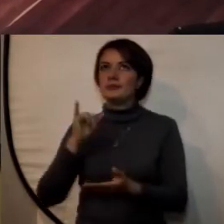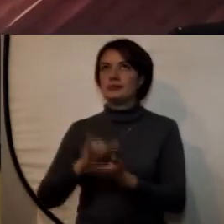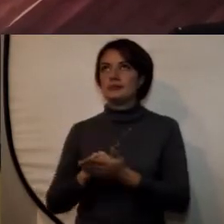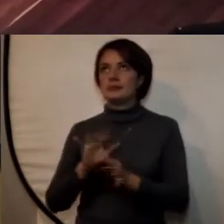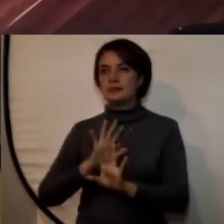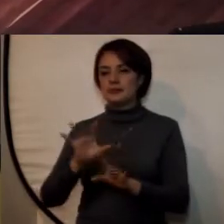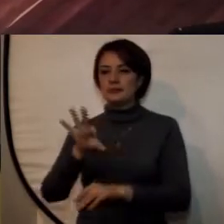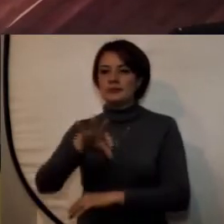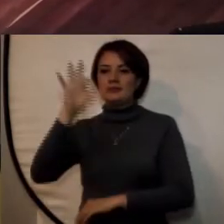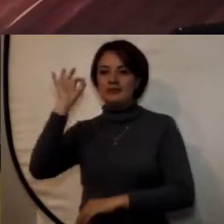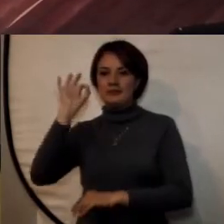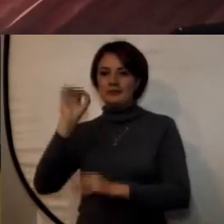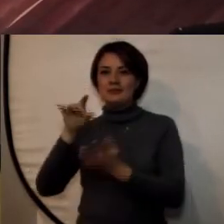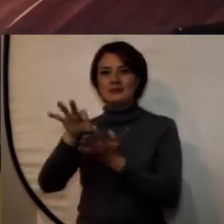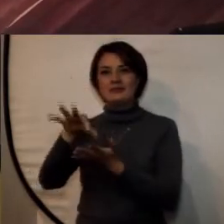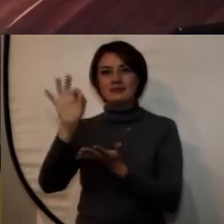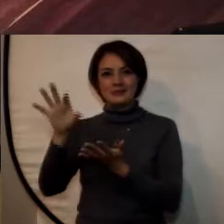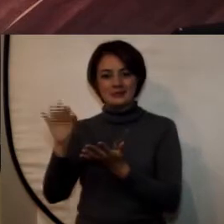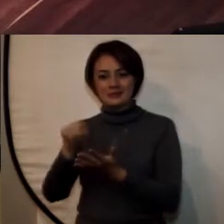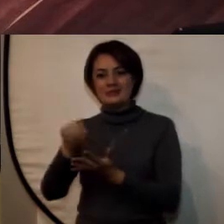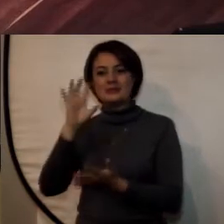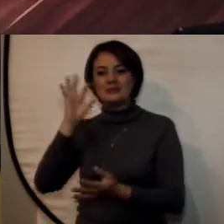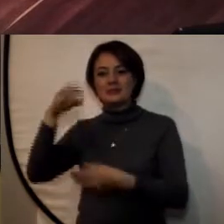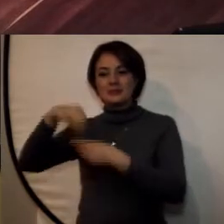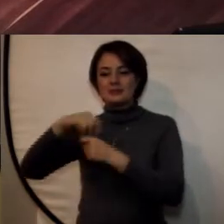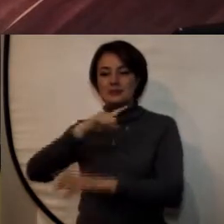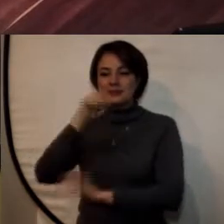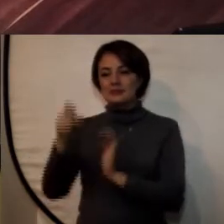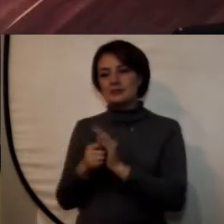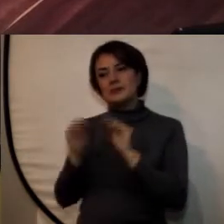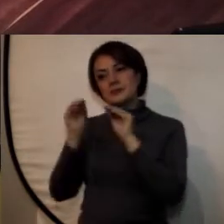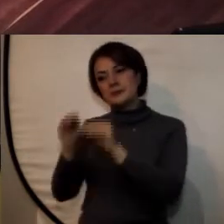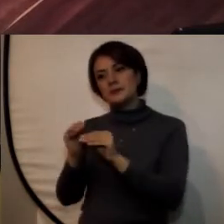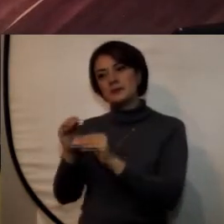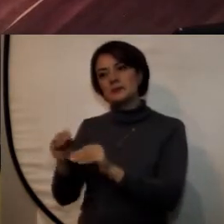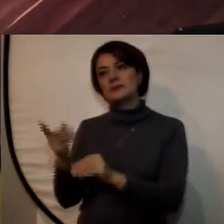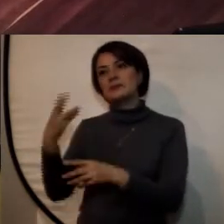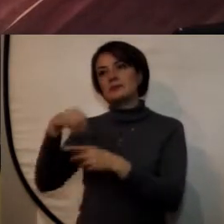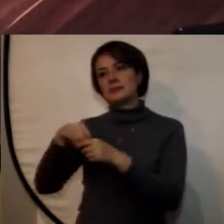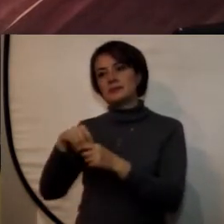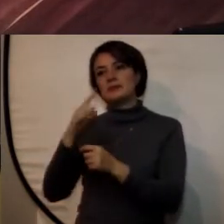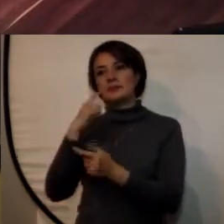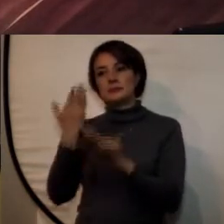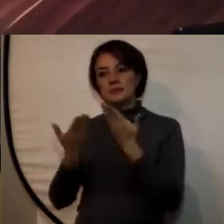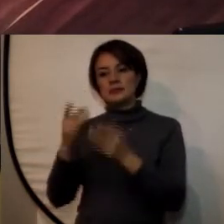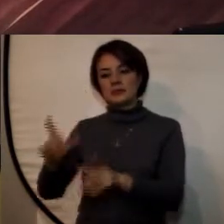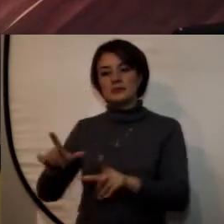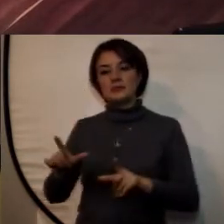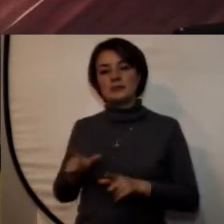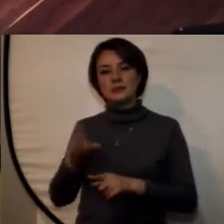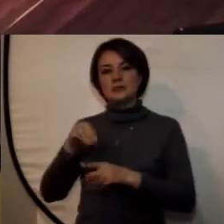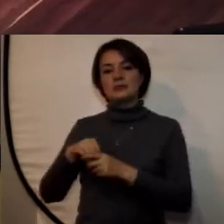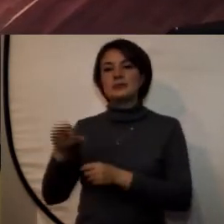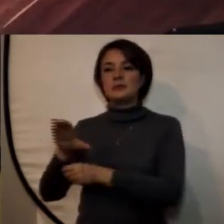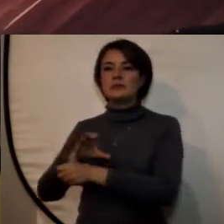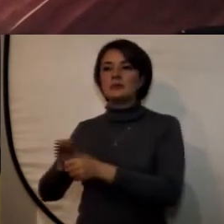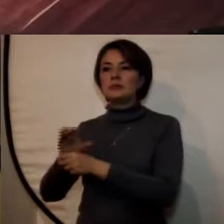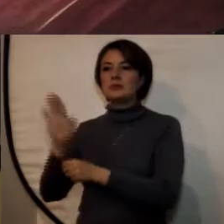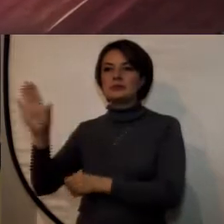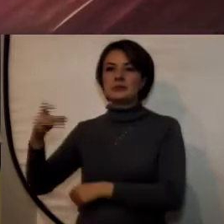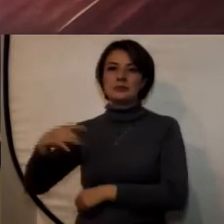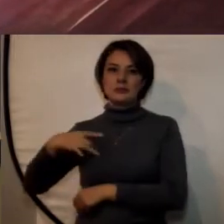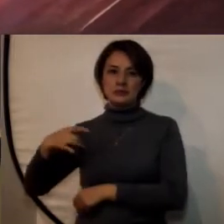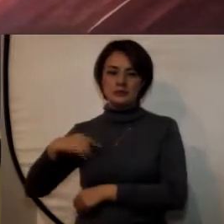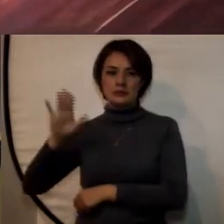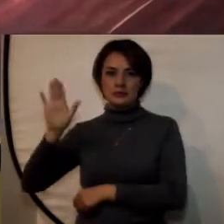electiva para el desarrollo integral de nuestros estudiantes como opción de grado en la ciudad de Santiago